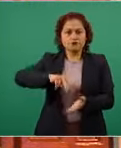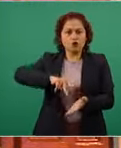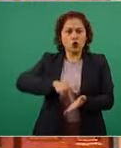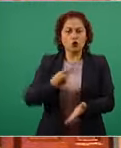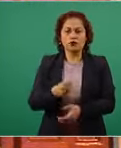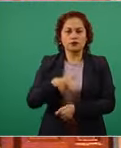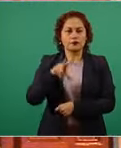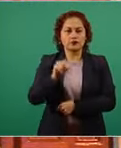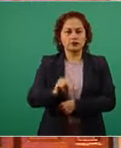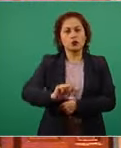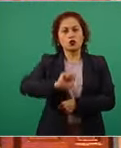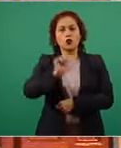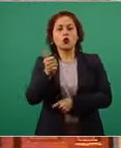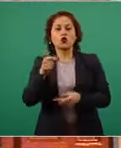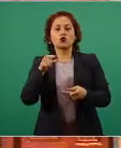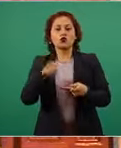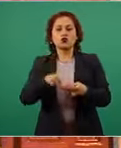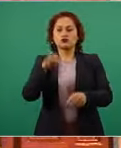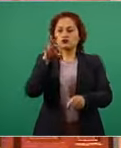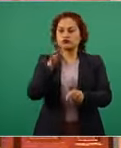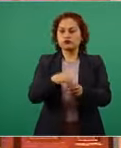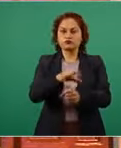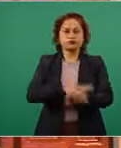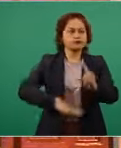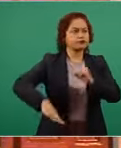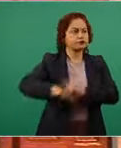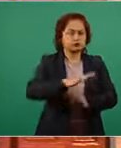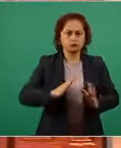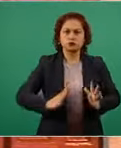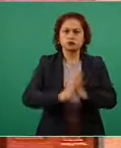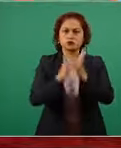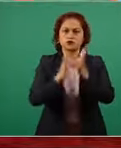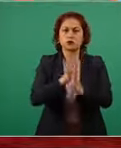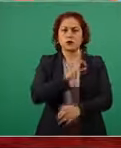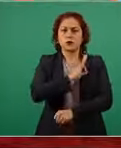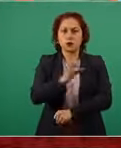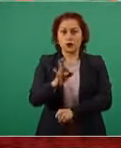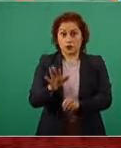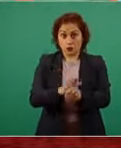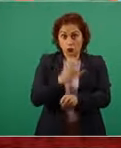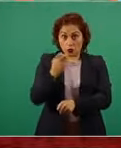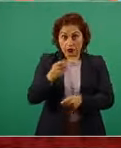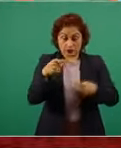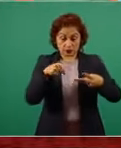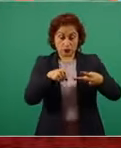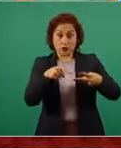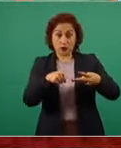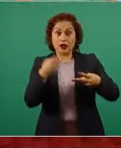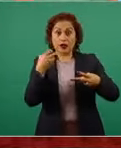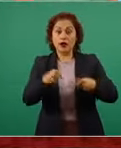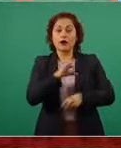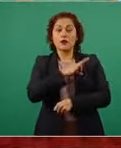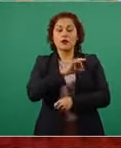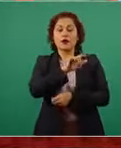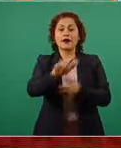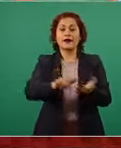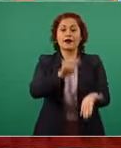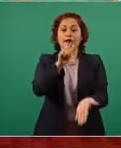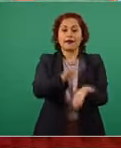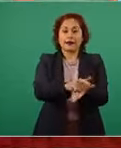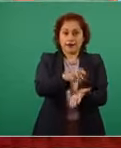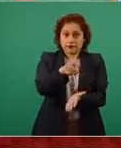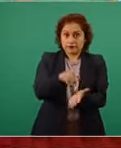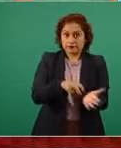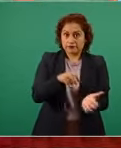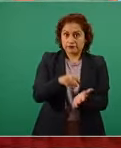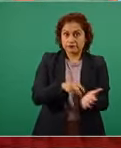el sufragio efectivo. Para lograr este último se necesita reformar la ley electoral y esto